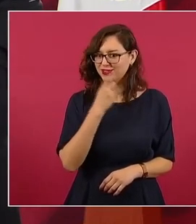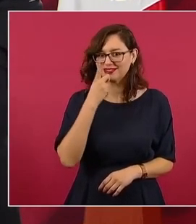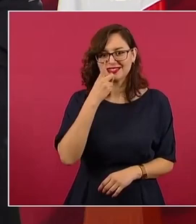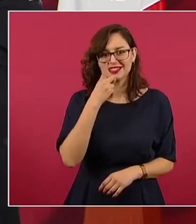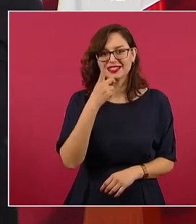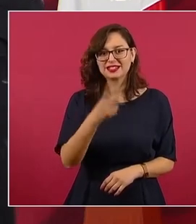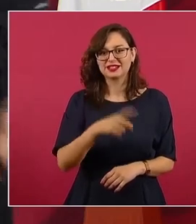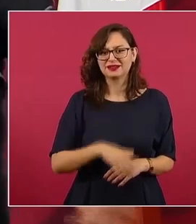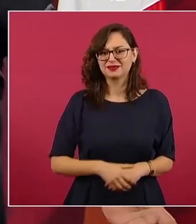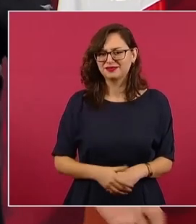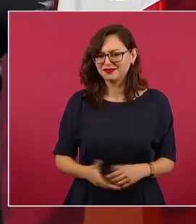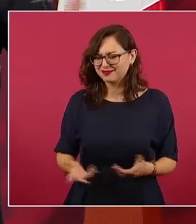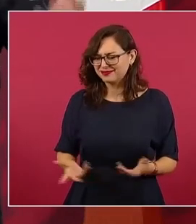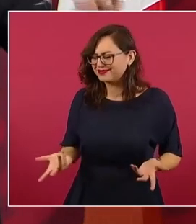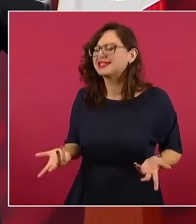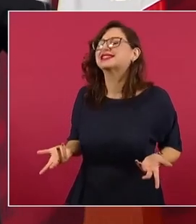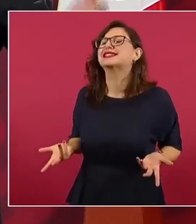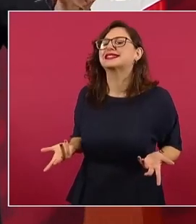porque nos iba a ¿qué?